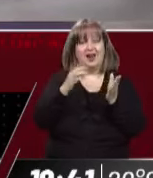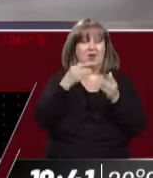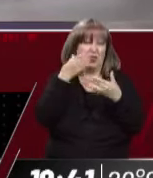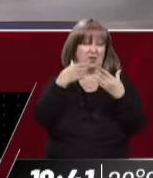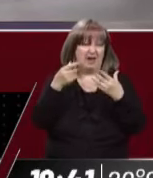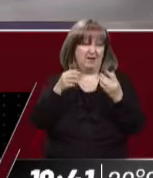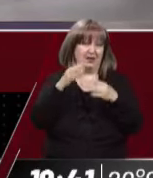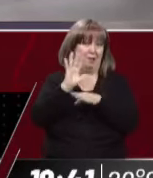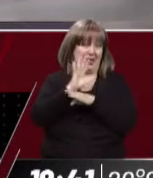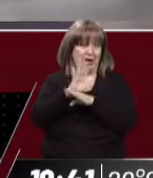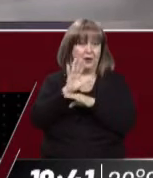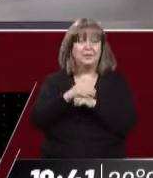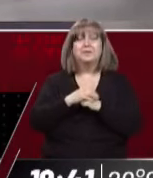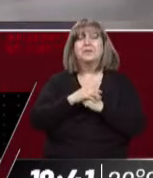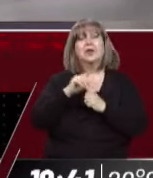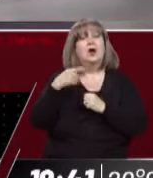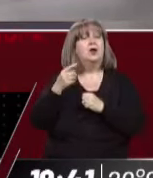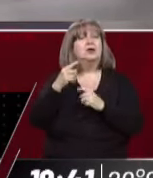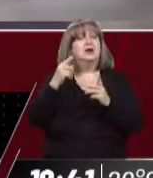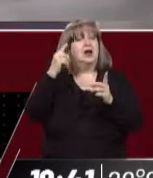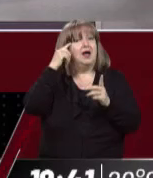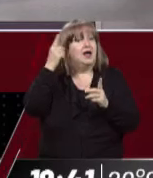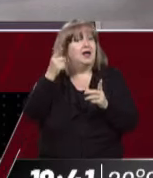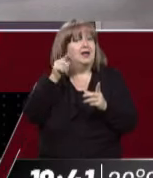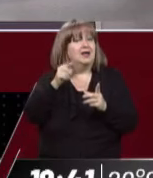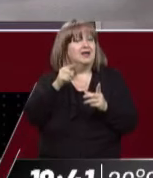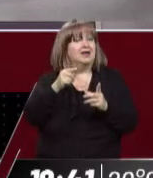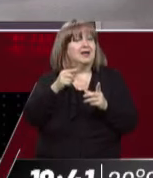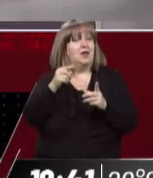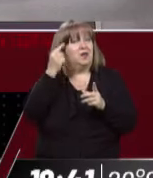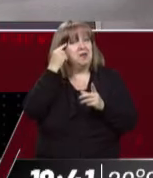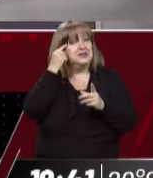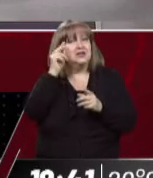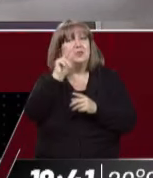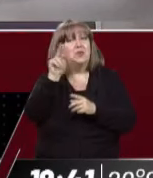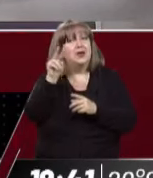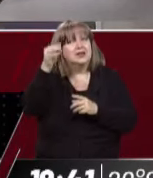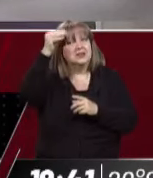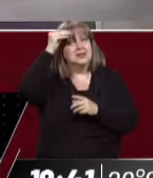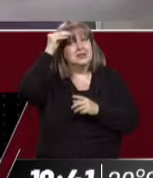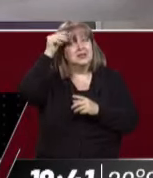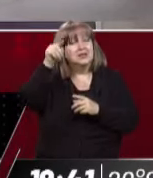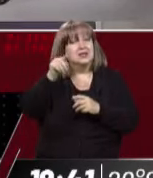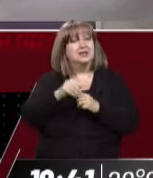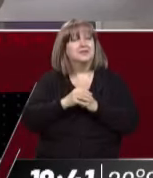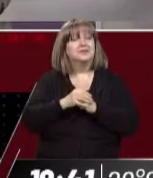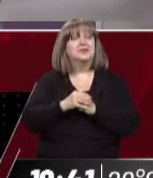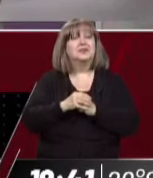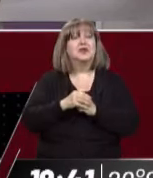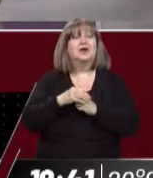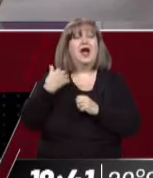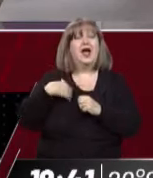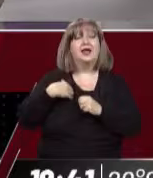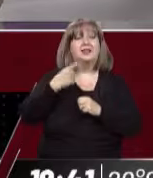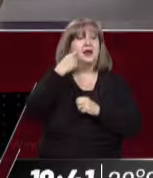te agradecemos. ¿Se te ocurrió alguna otra teoría? ¿Hay otra cosa que te apareció en la cabeza, en el medio de tu pensamiento sobre lo que es